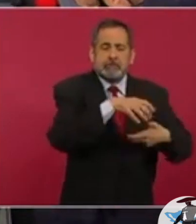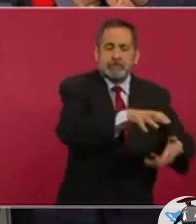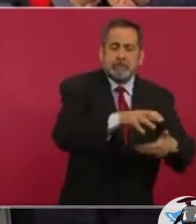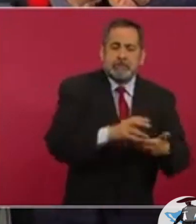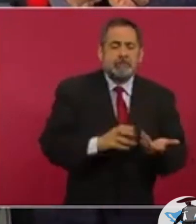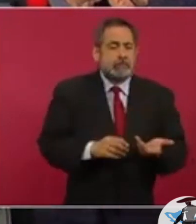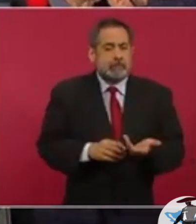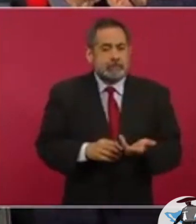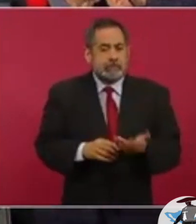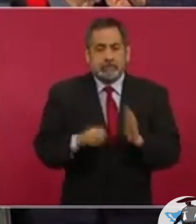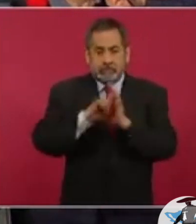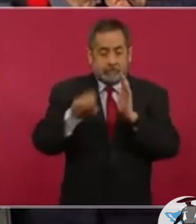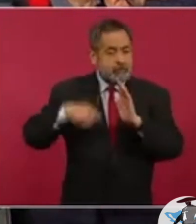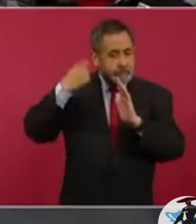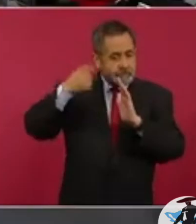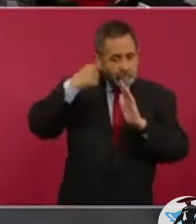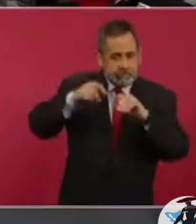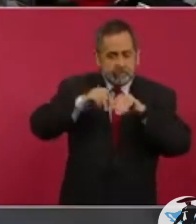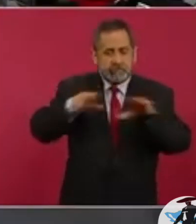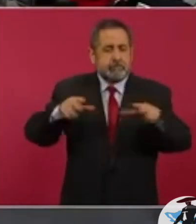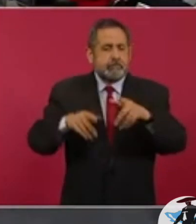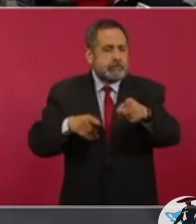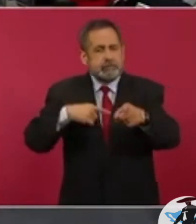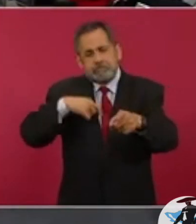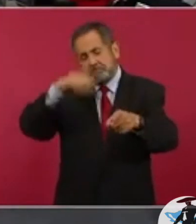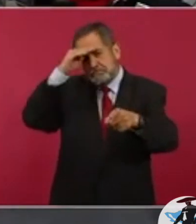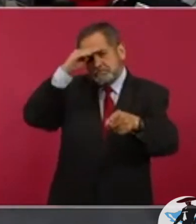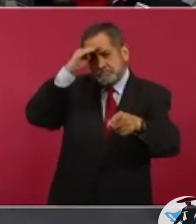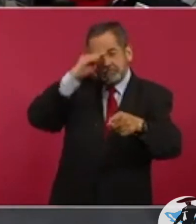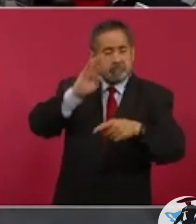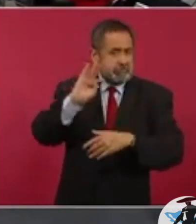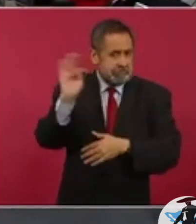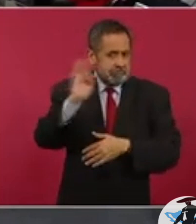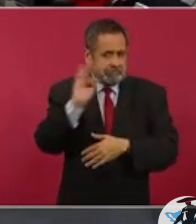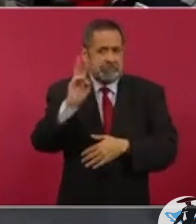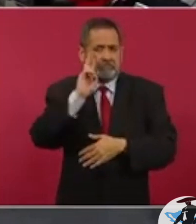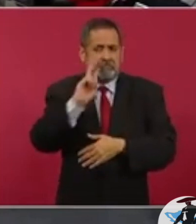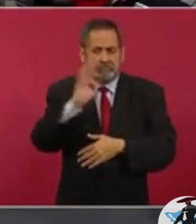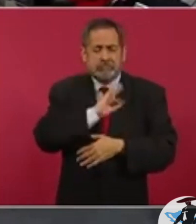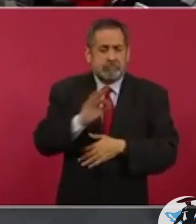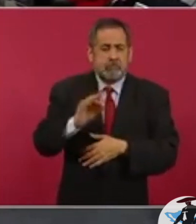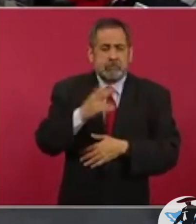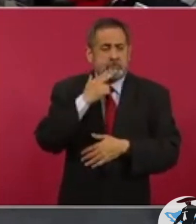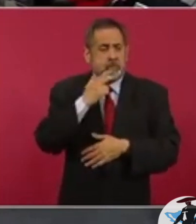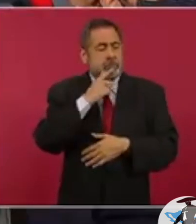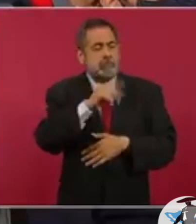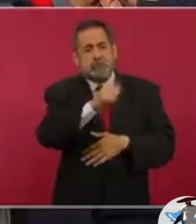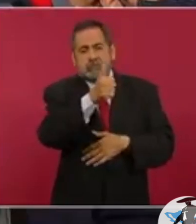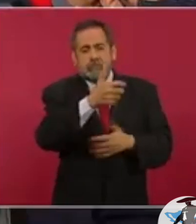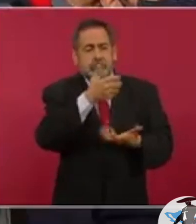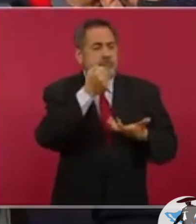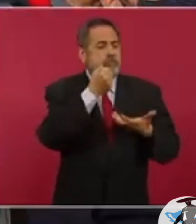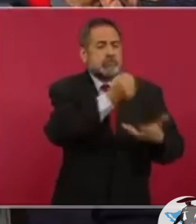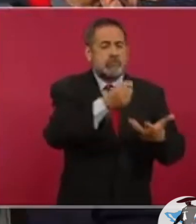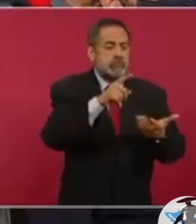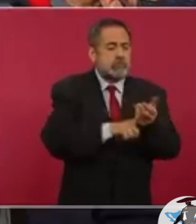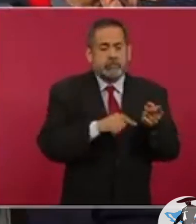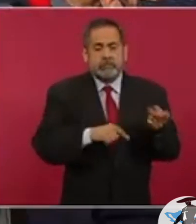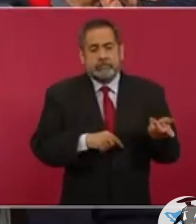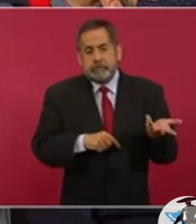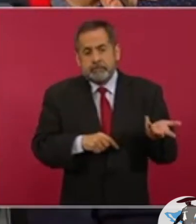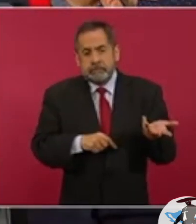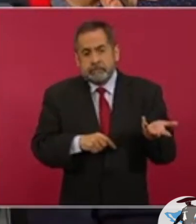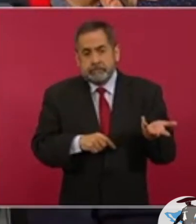tema del video, de todo esto, ¿usted considera que hay probabilidades que sigan usando recursos incluso en este caso